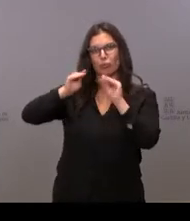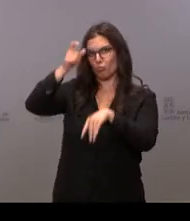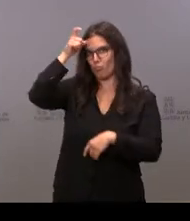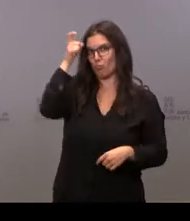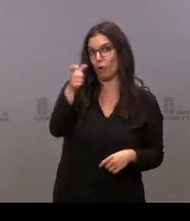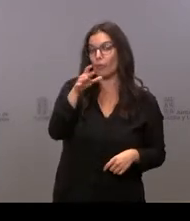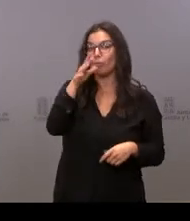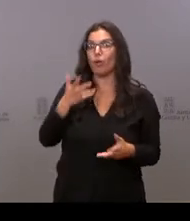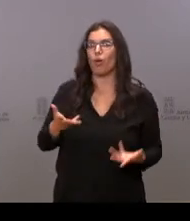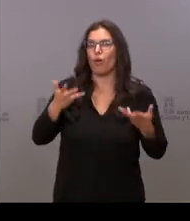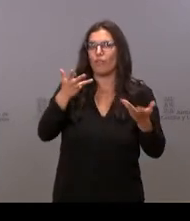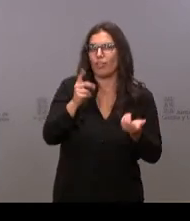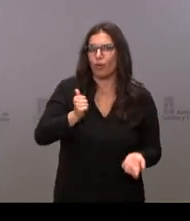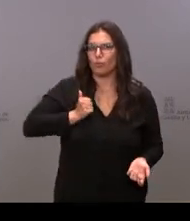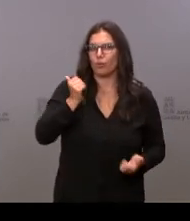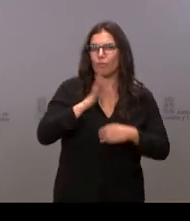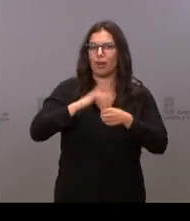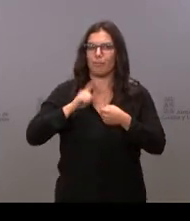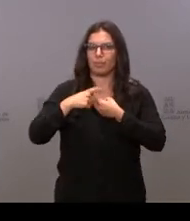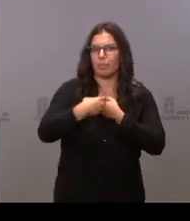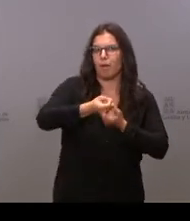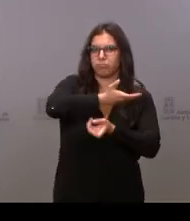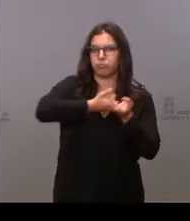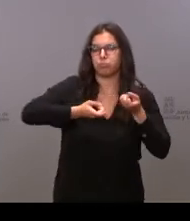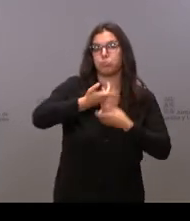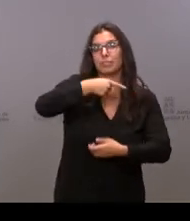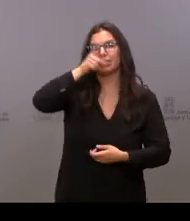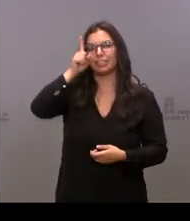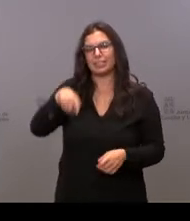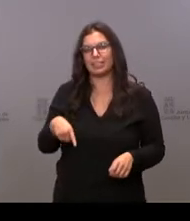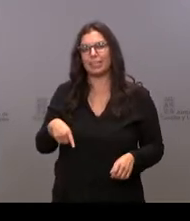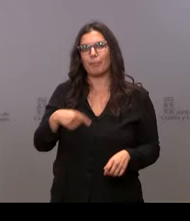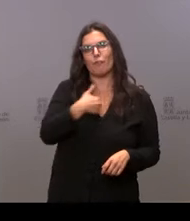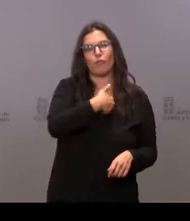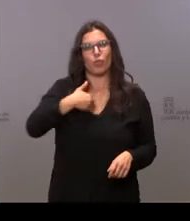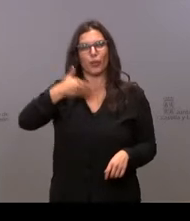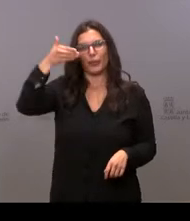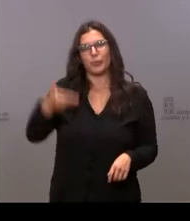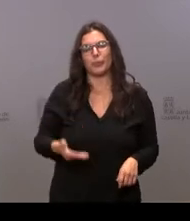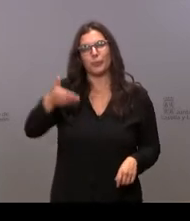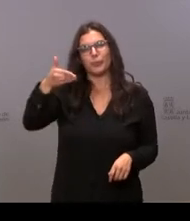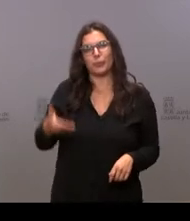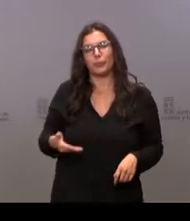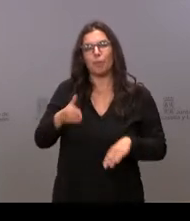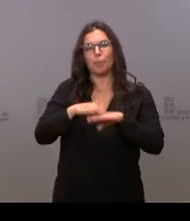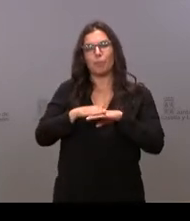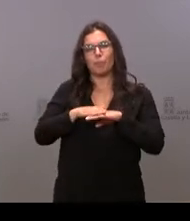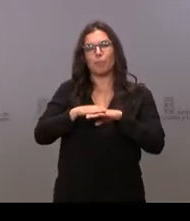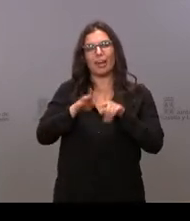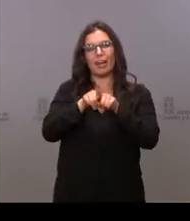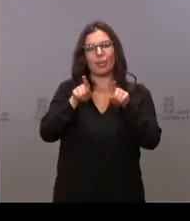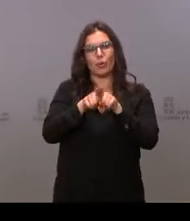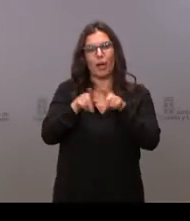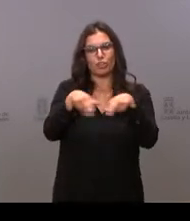ofrecer oportunidades para la participación, tiene un relevante papel para el logro de la cohesión social